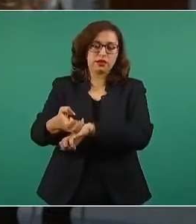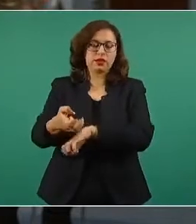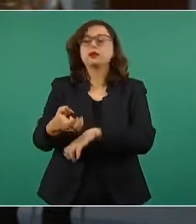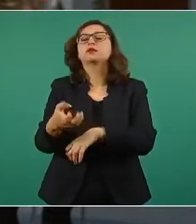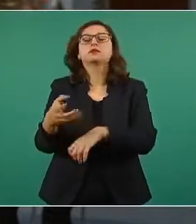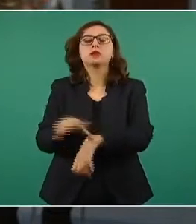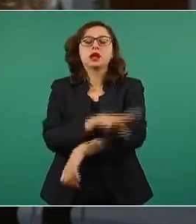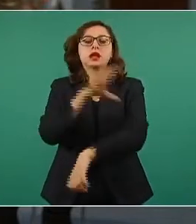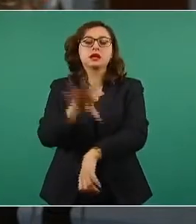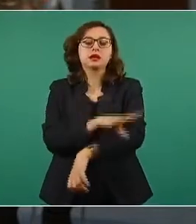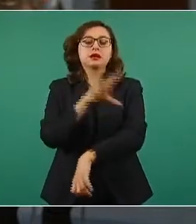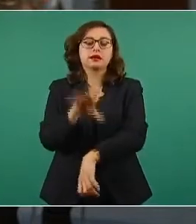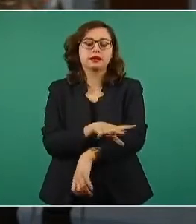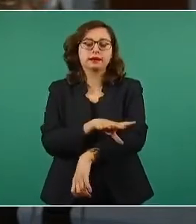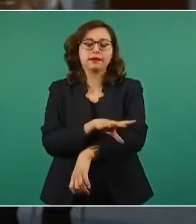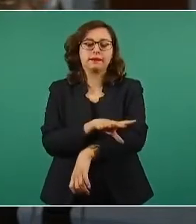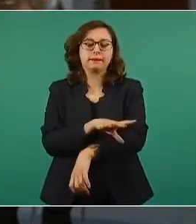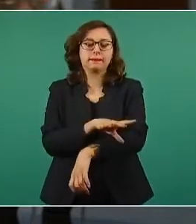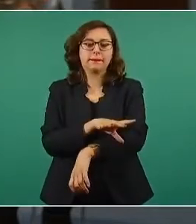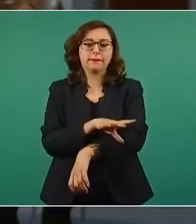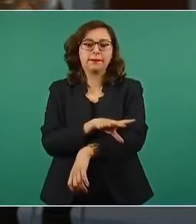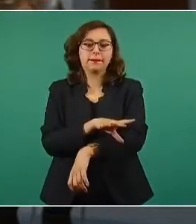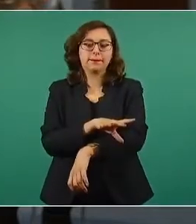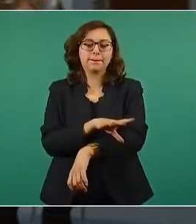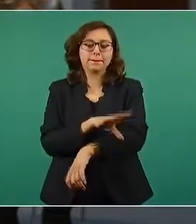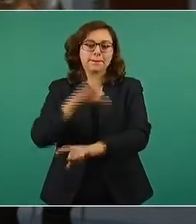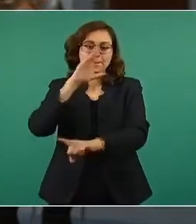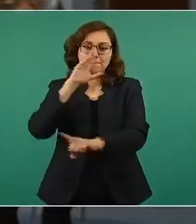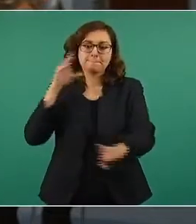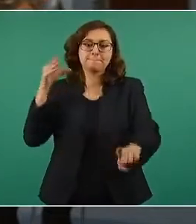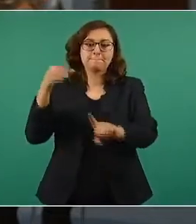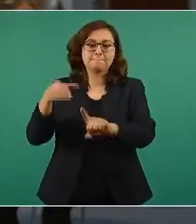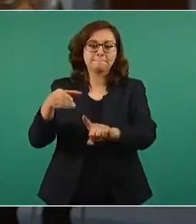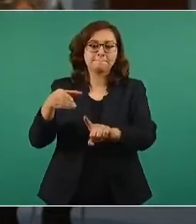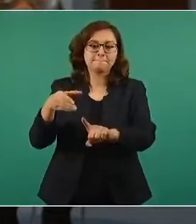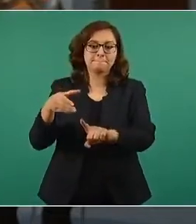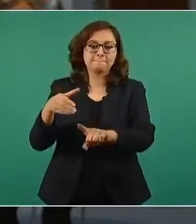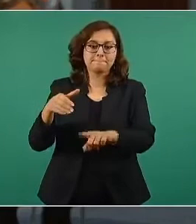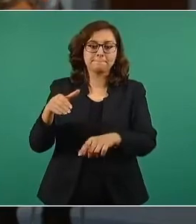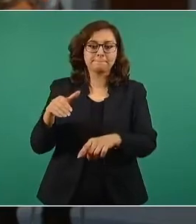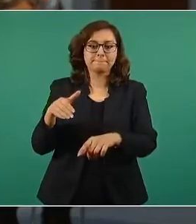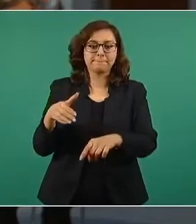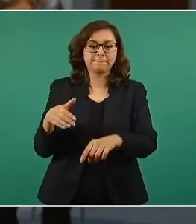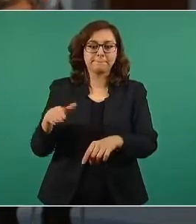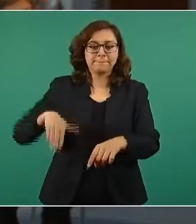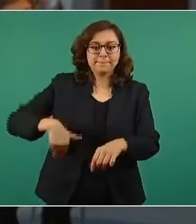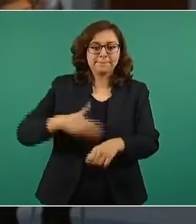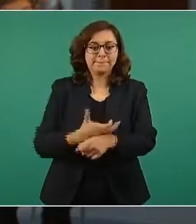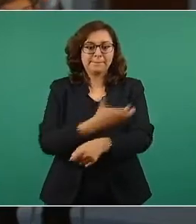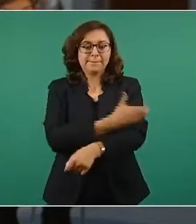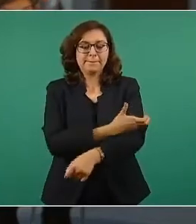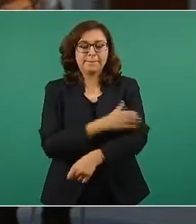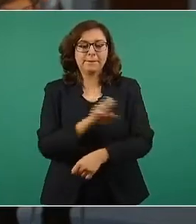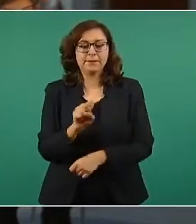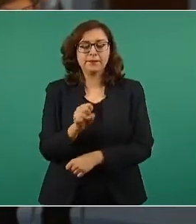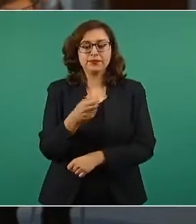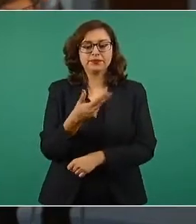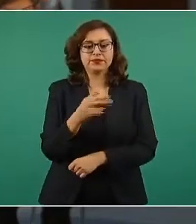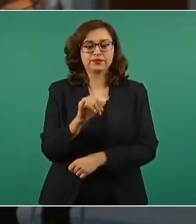dedicaría más a lo que planteó mi compañera, mi colega Shaila,